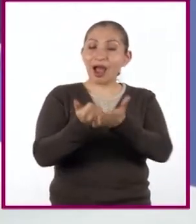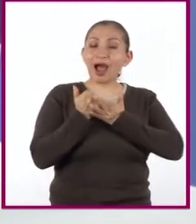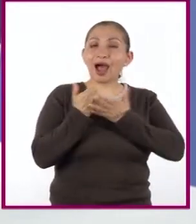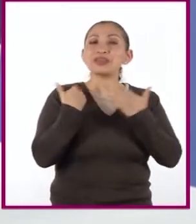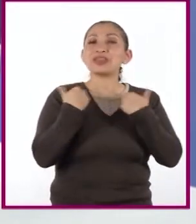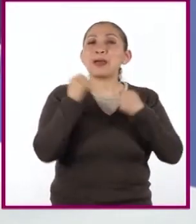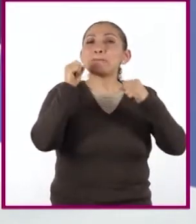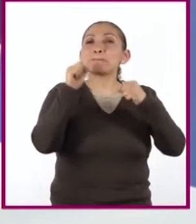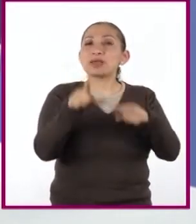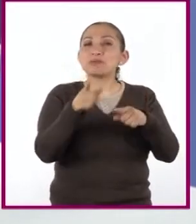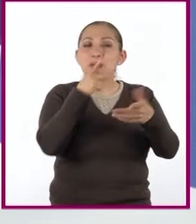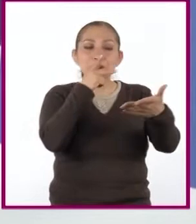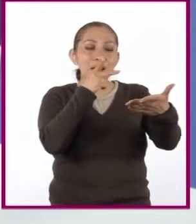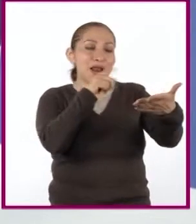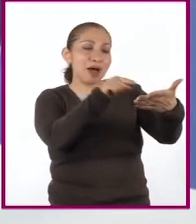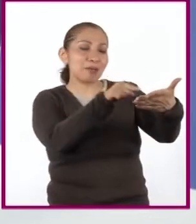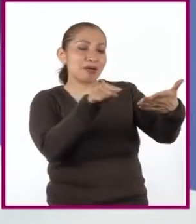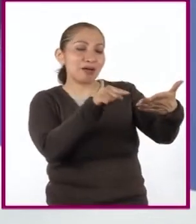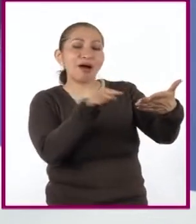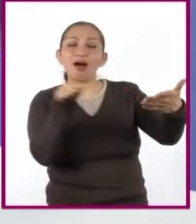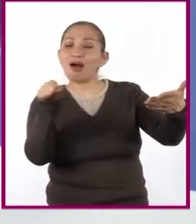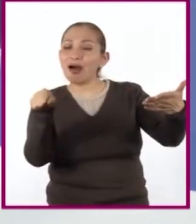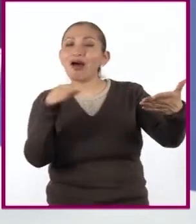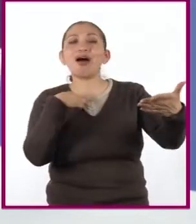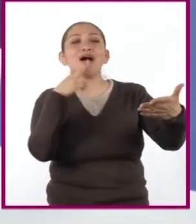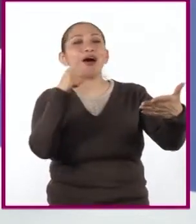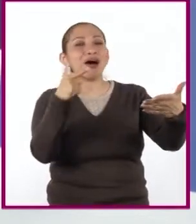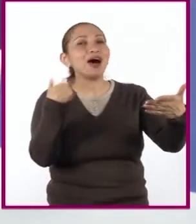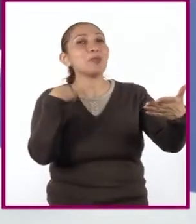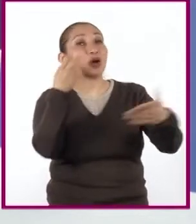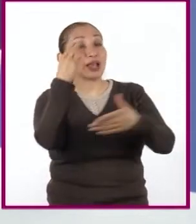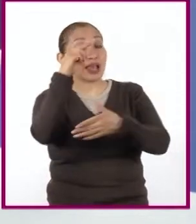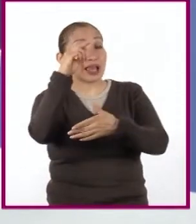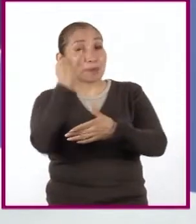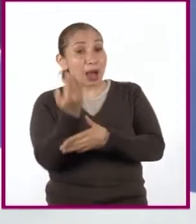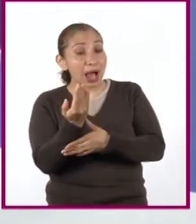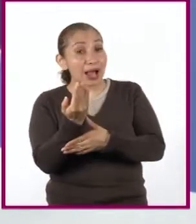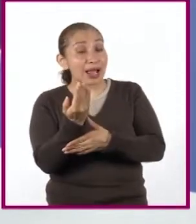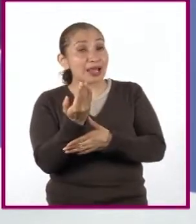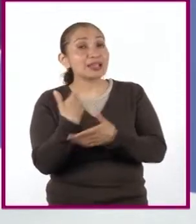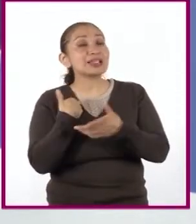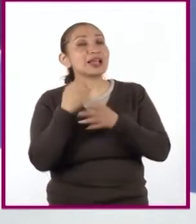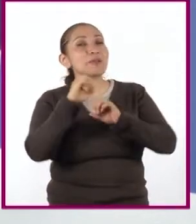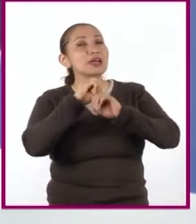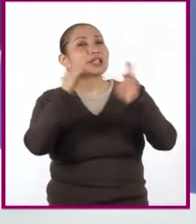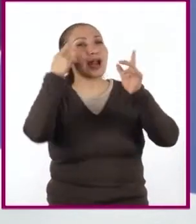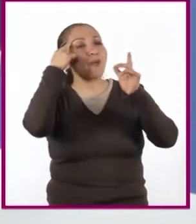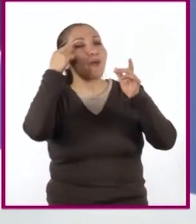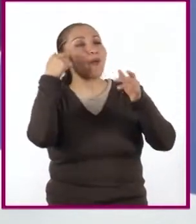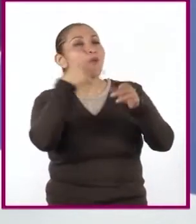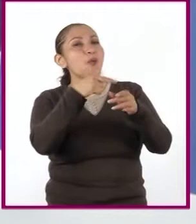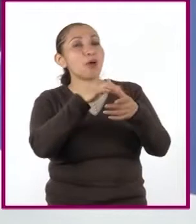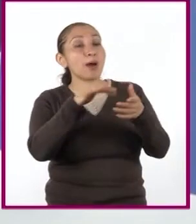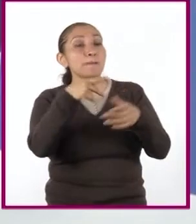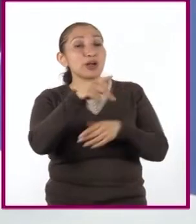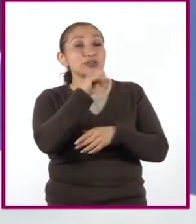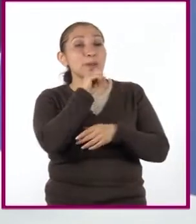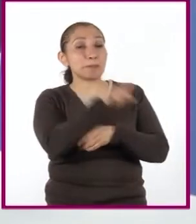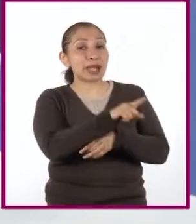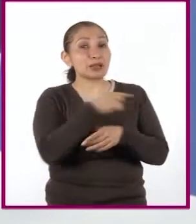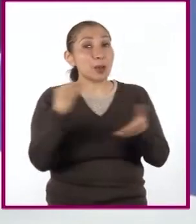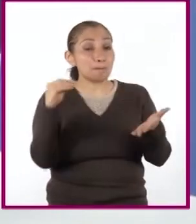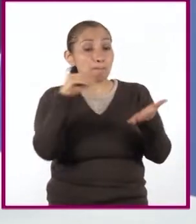las mil palabras y aprovecharlas más, porque las imágenes ayudan a entender mejor el texto, pero también